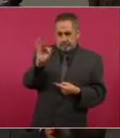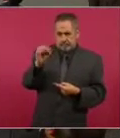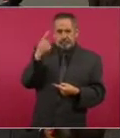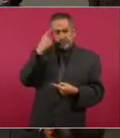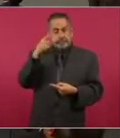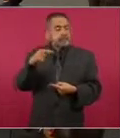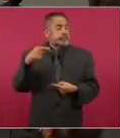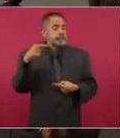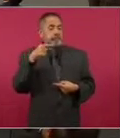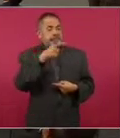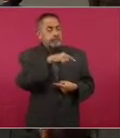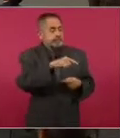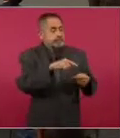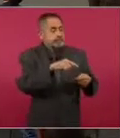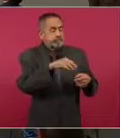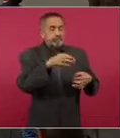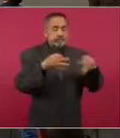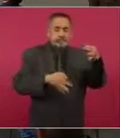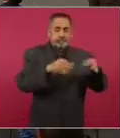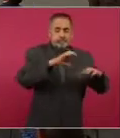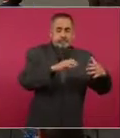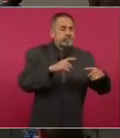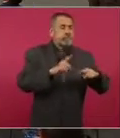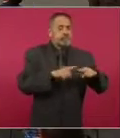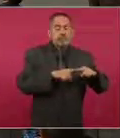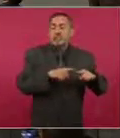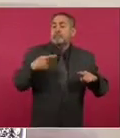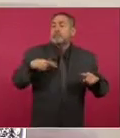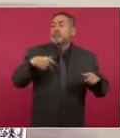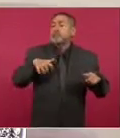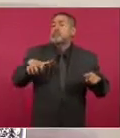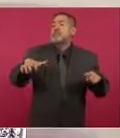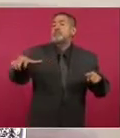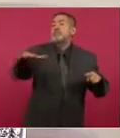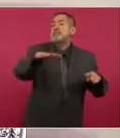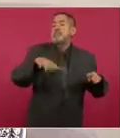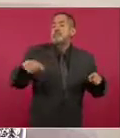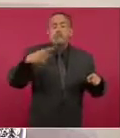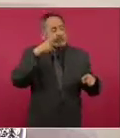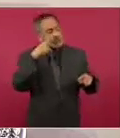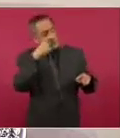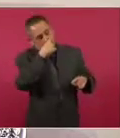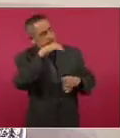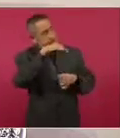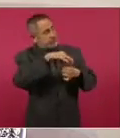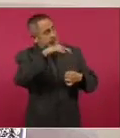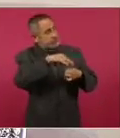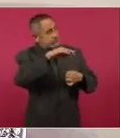que el pueblo elija a los ministros.